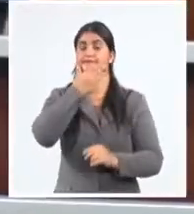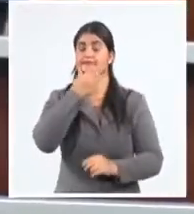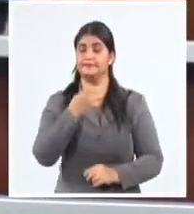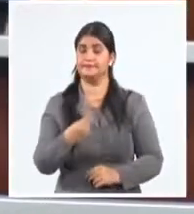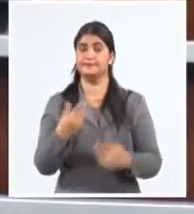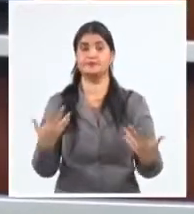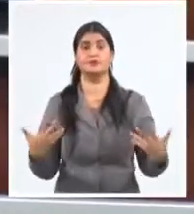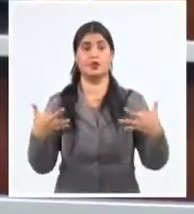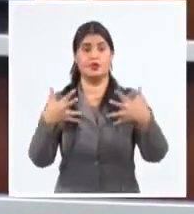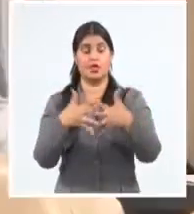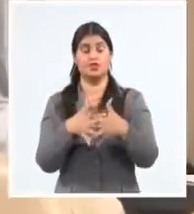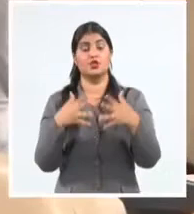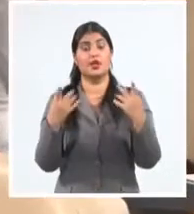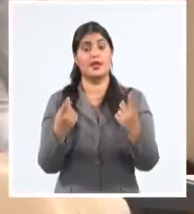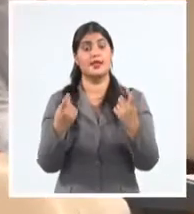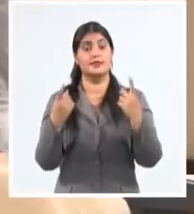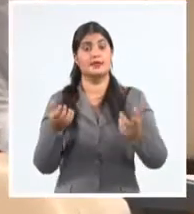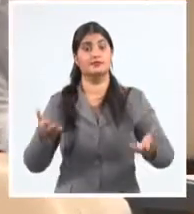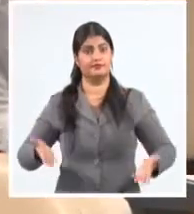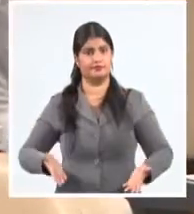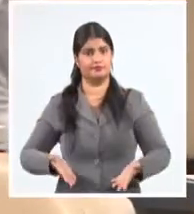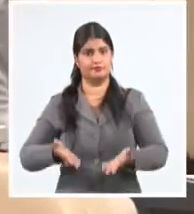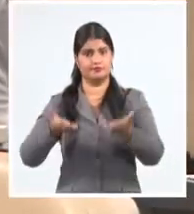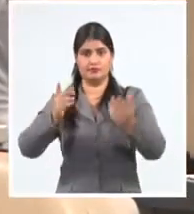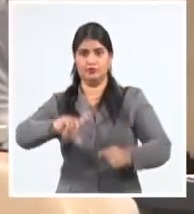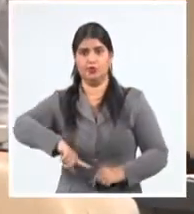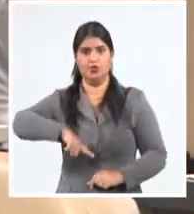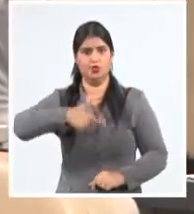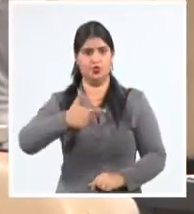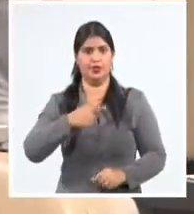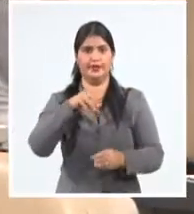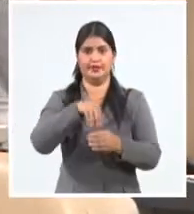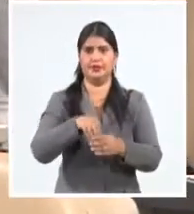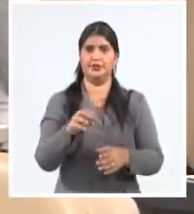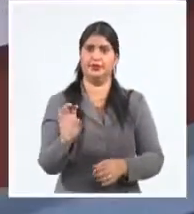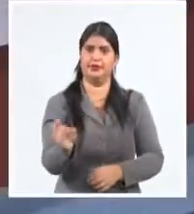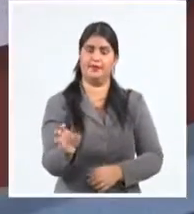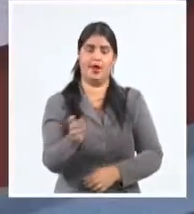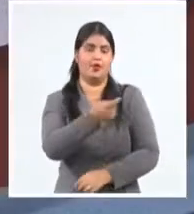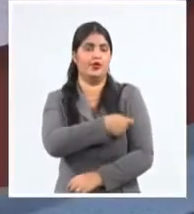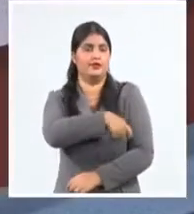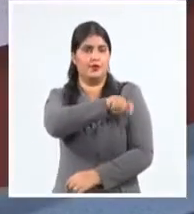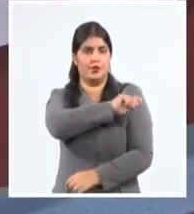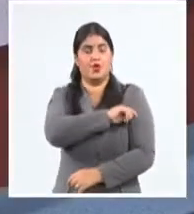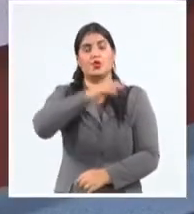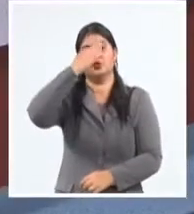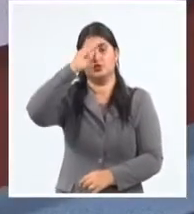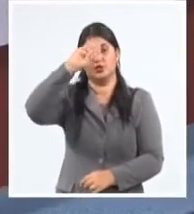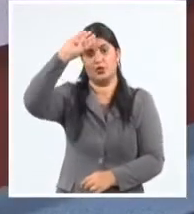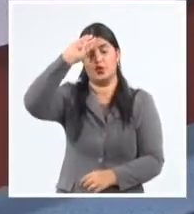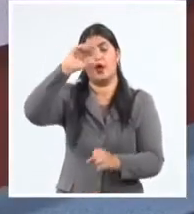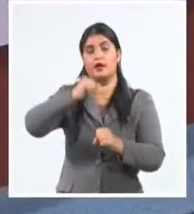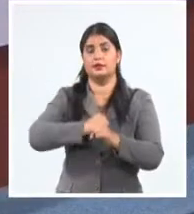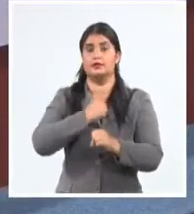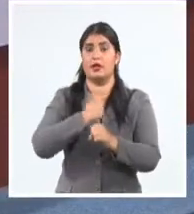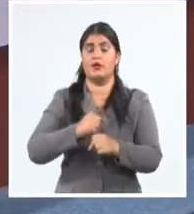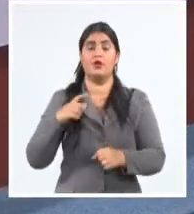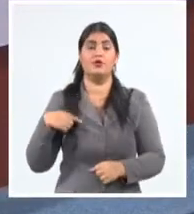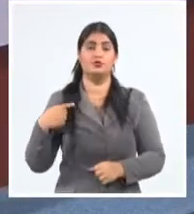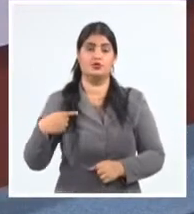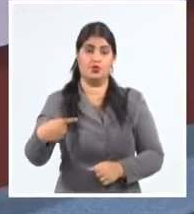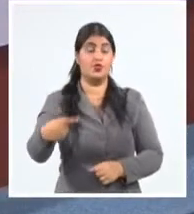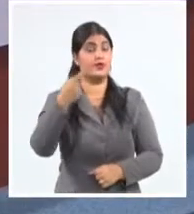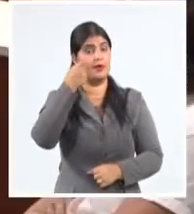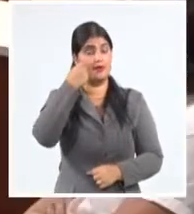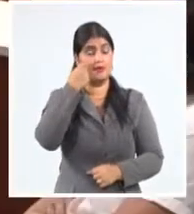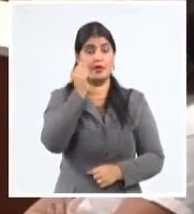relacionado con la necesidad de elevar la cultura bancaria y financiera de la población cubana, pues en su trabajo diario se percatan que los